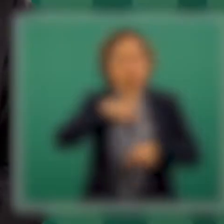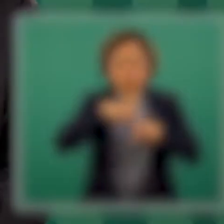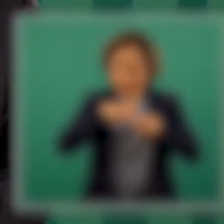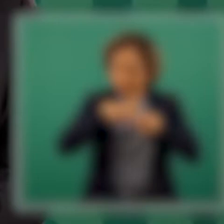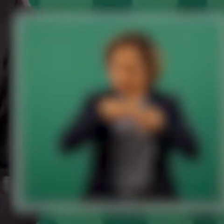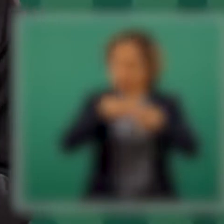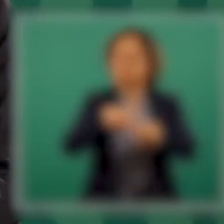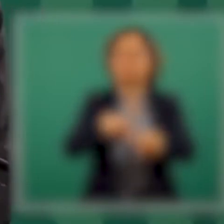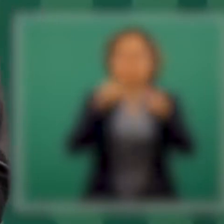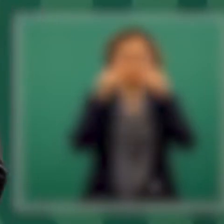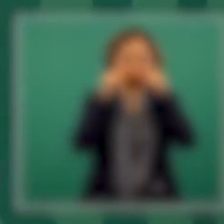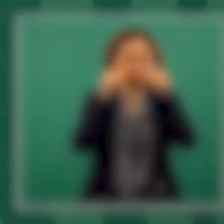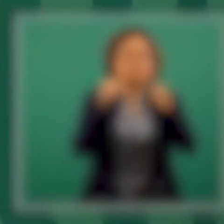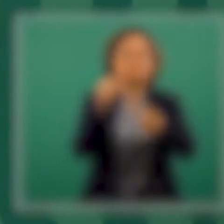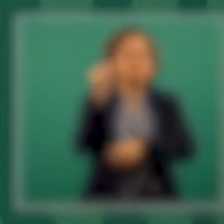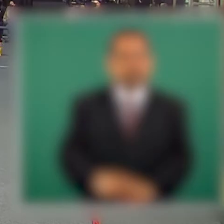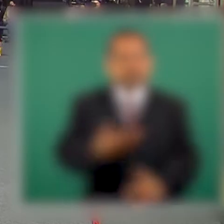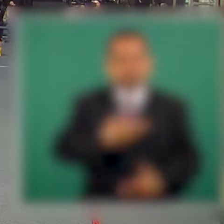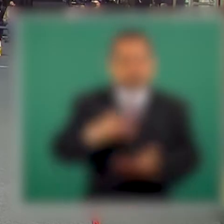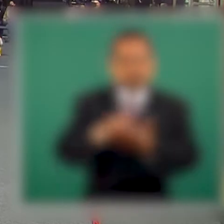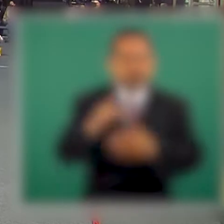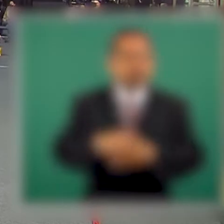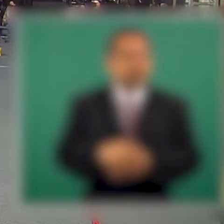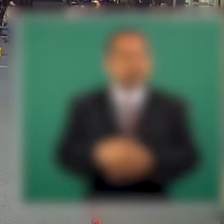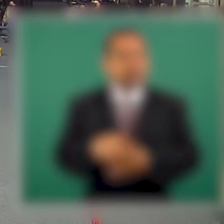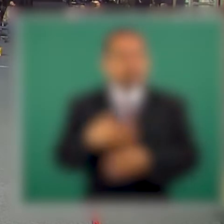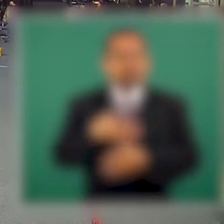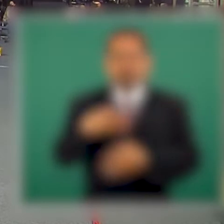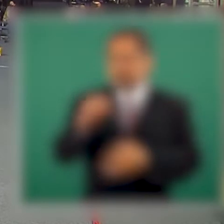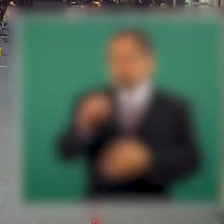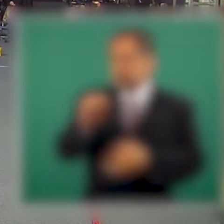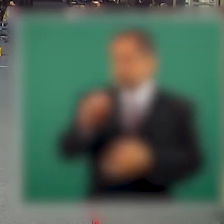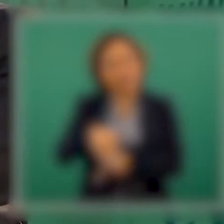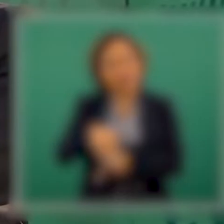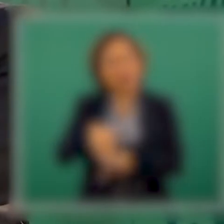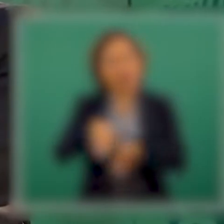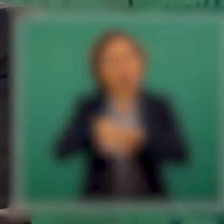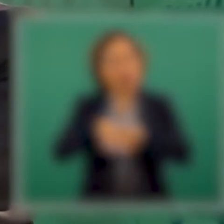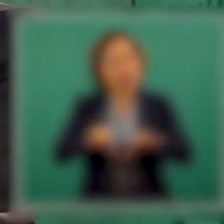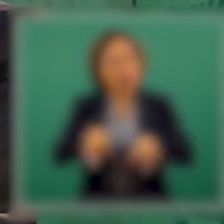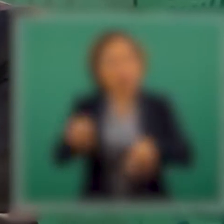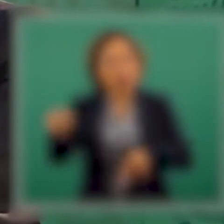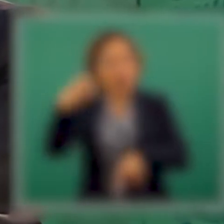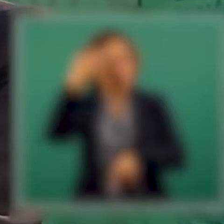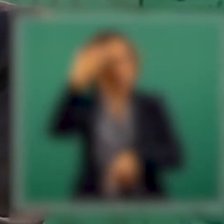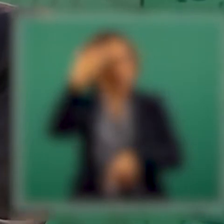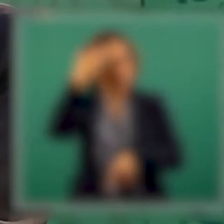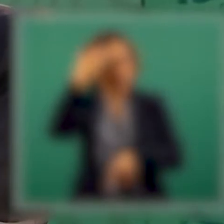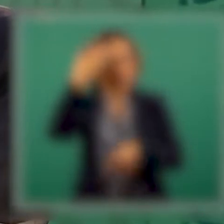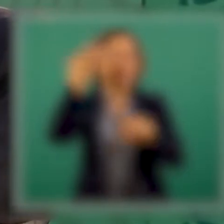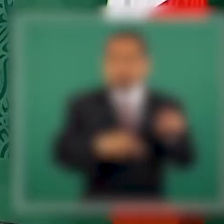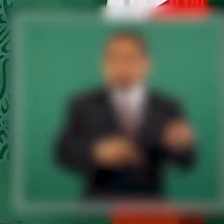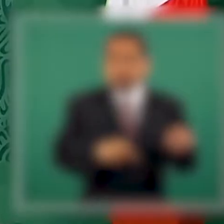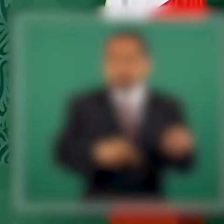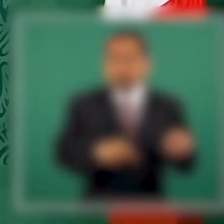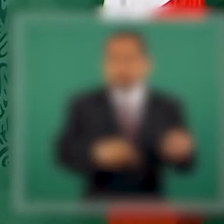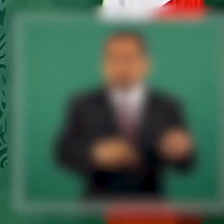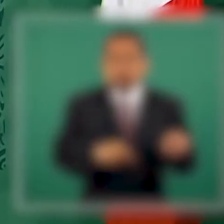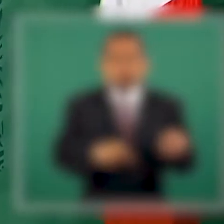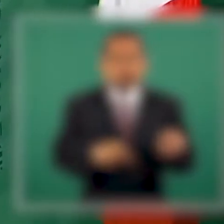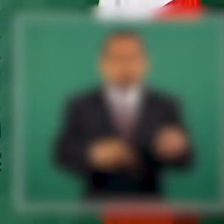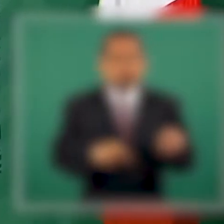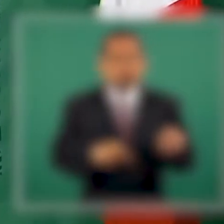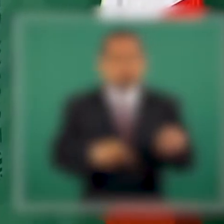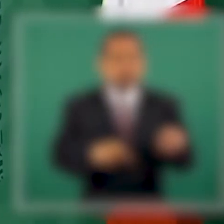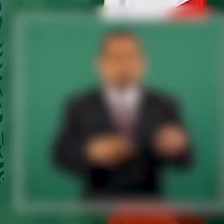Informó que el gobierno de Estados Unidos no se ha manifestado por la propuesta de ley. Recordó que en el tratado entre México, Estados Unidos y